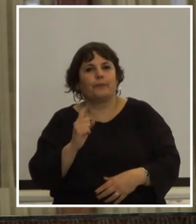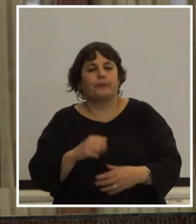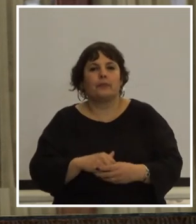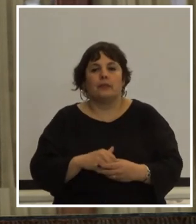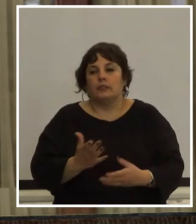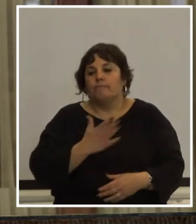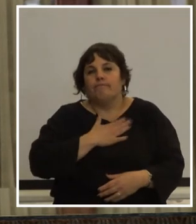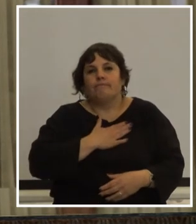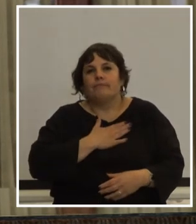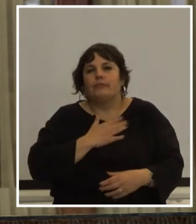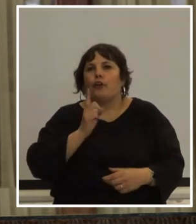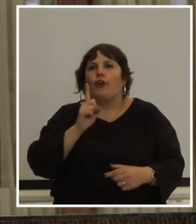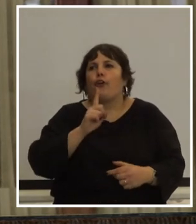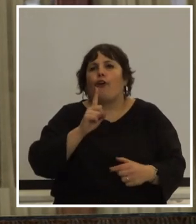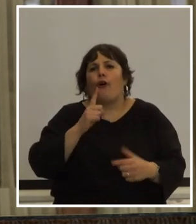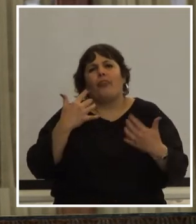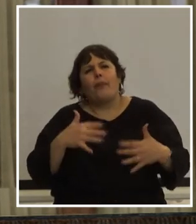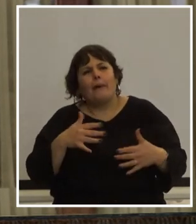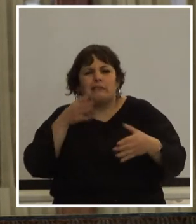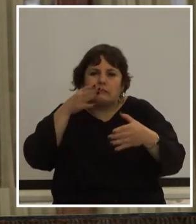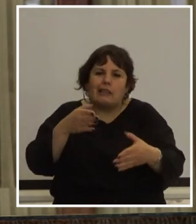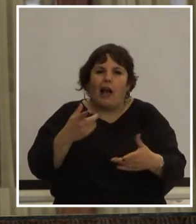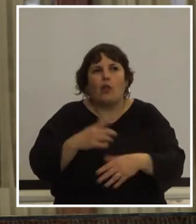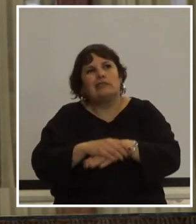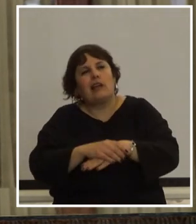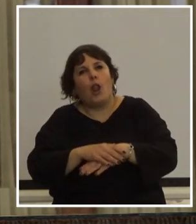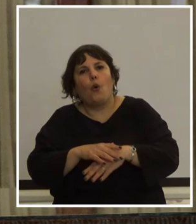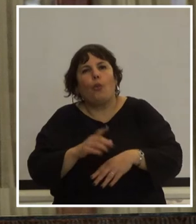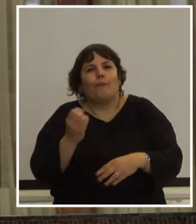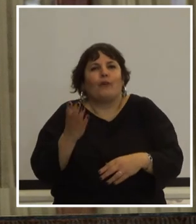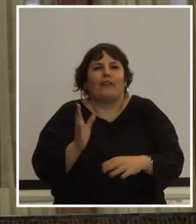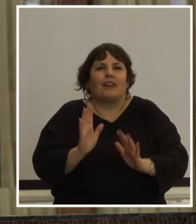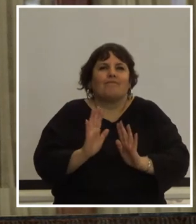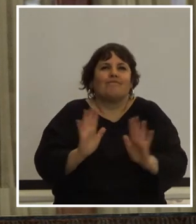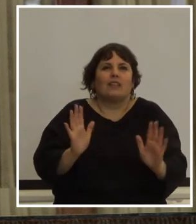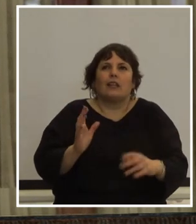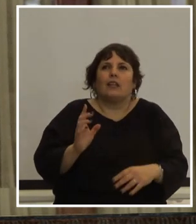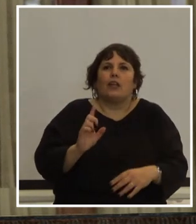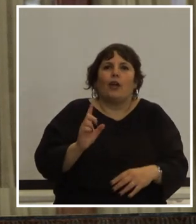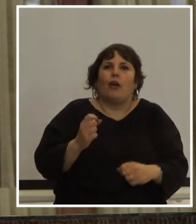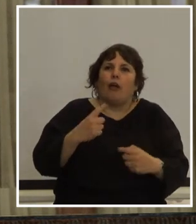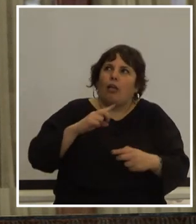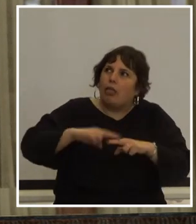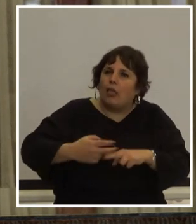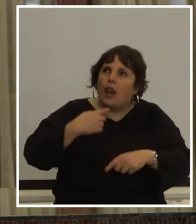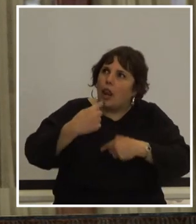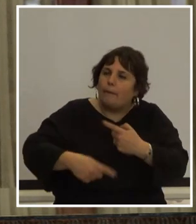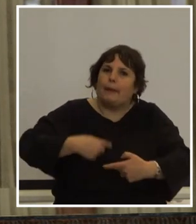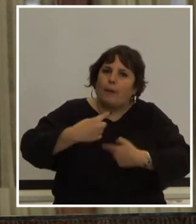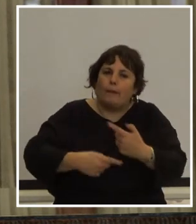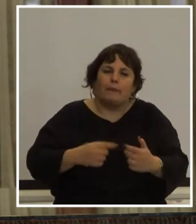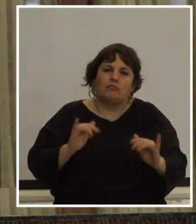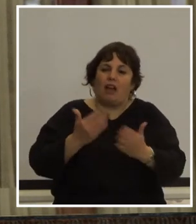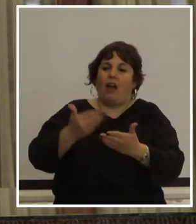yo no me voy a detener demasiado en el saludo porque eso sería redundar en lo que ya nos